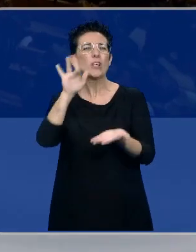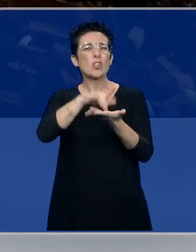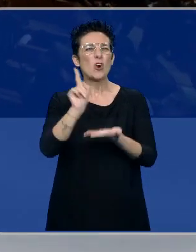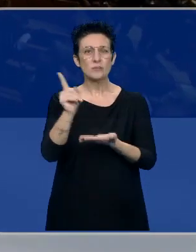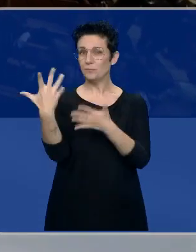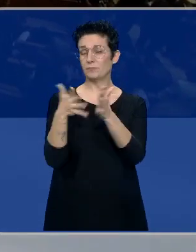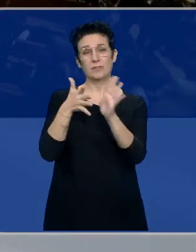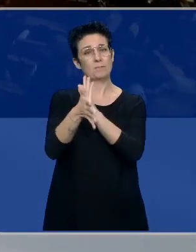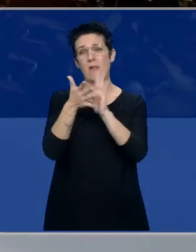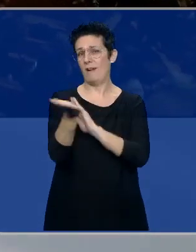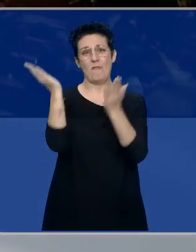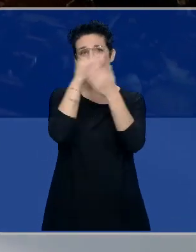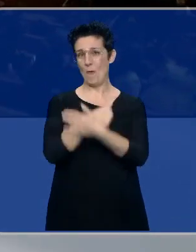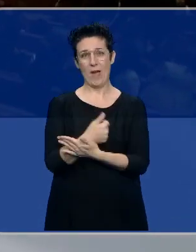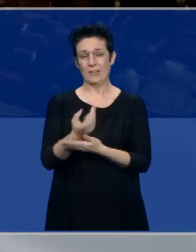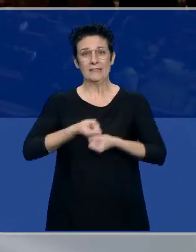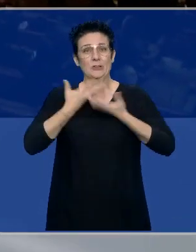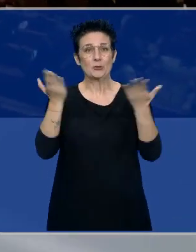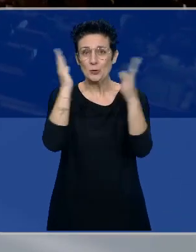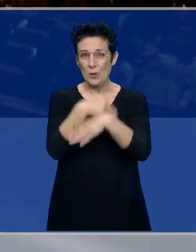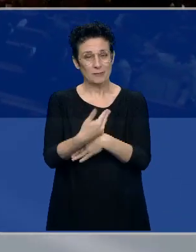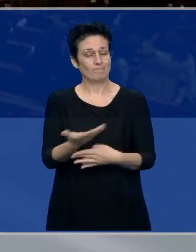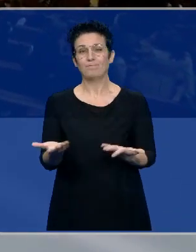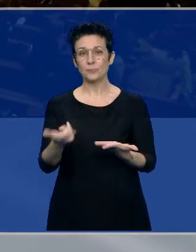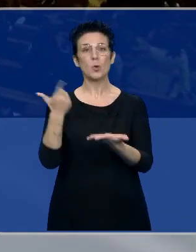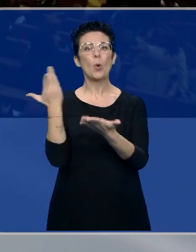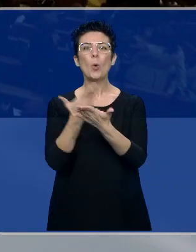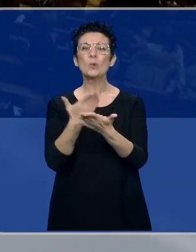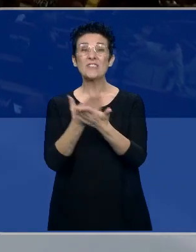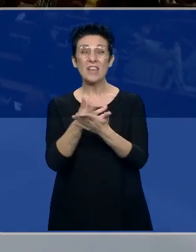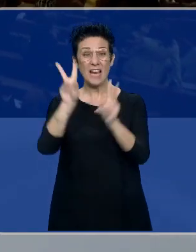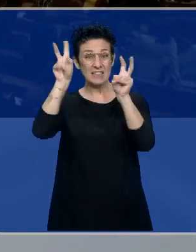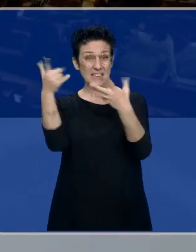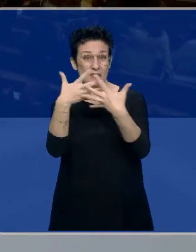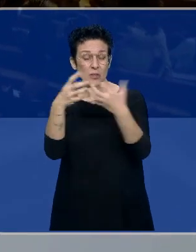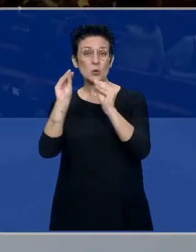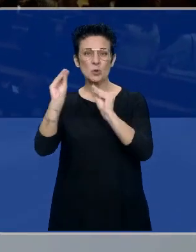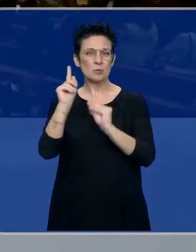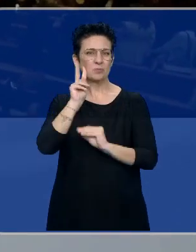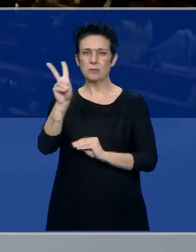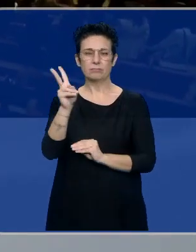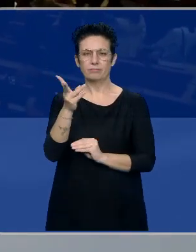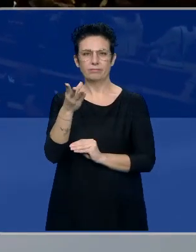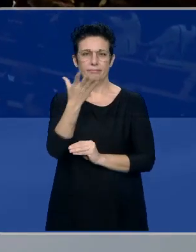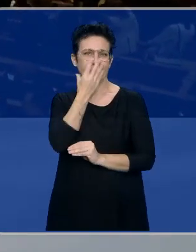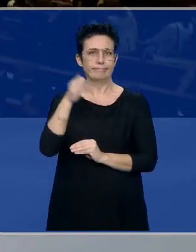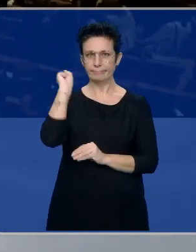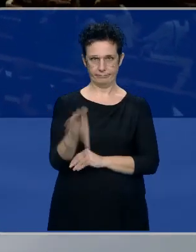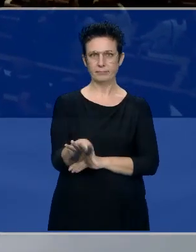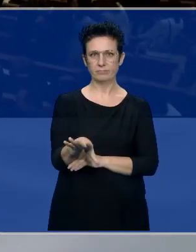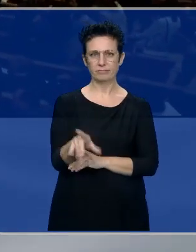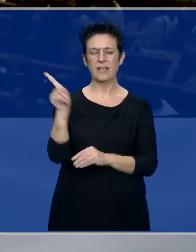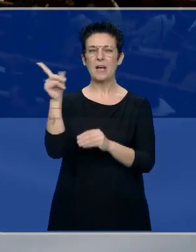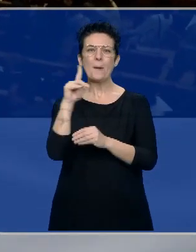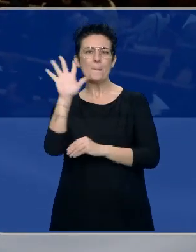inexplicable, realmente. O sea, es que la justificación que dan es absolutamente absurda, ¿no? O se hace un desaire